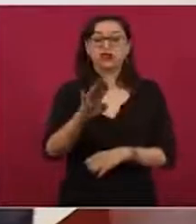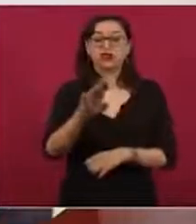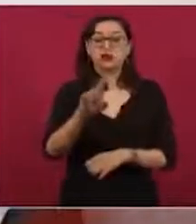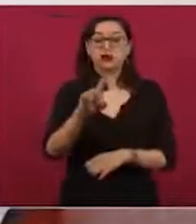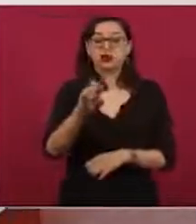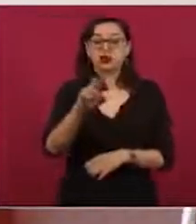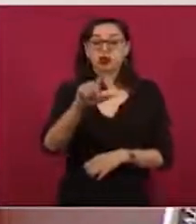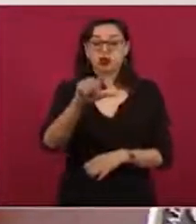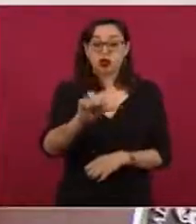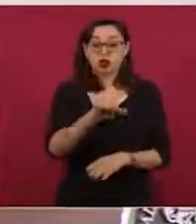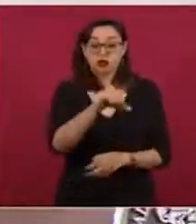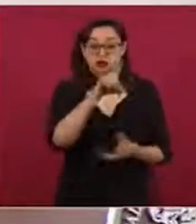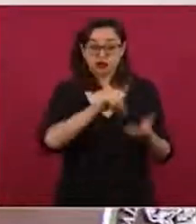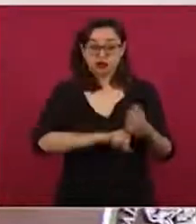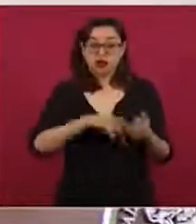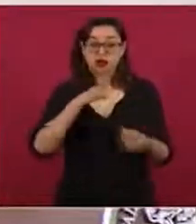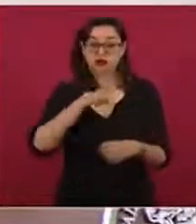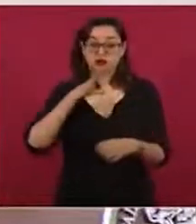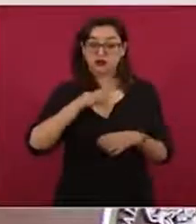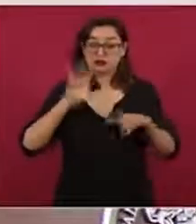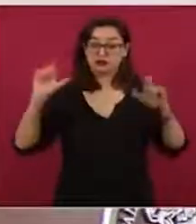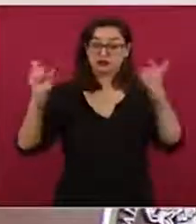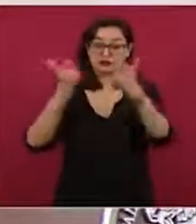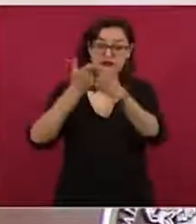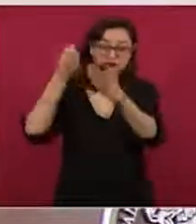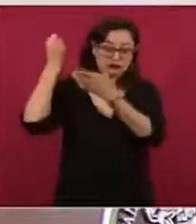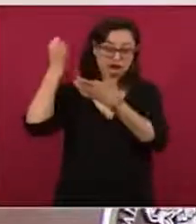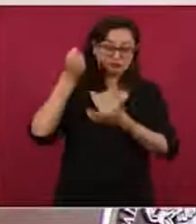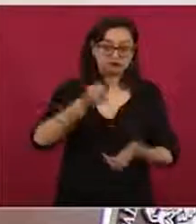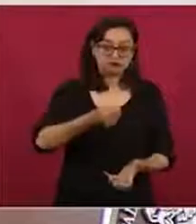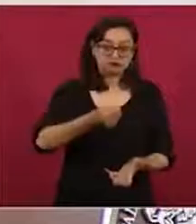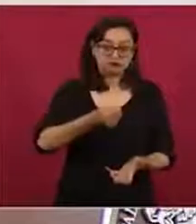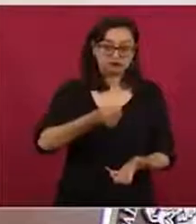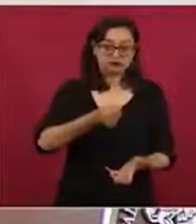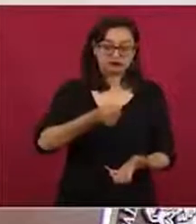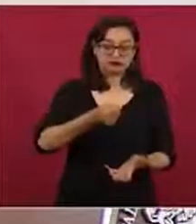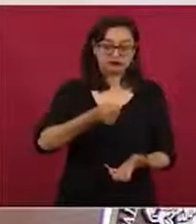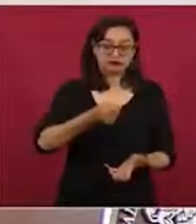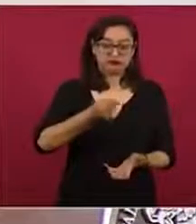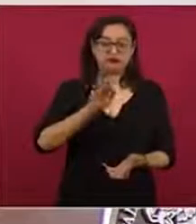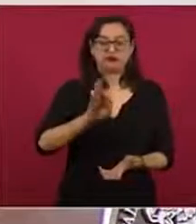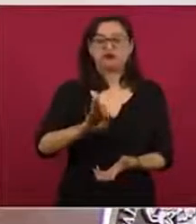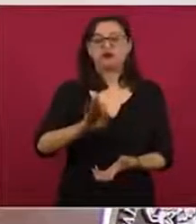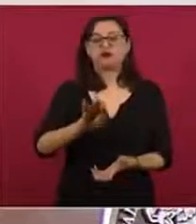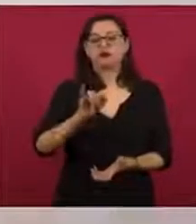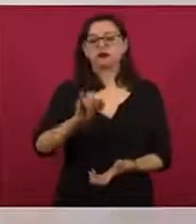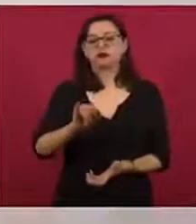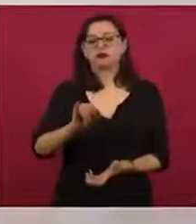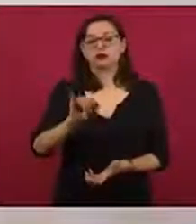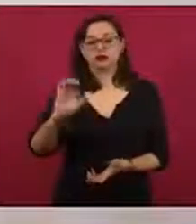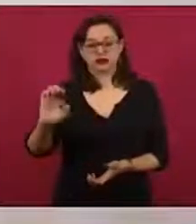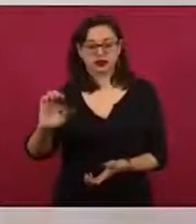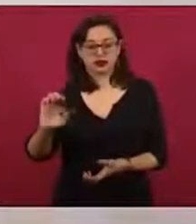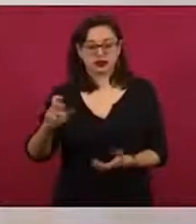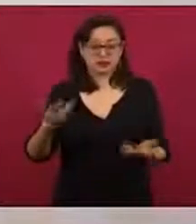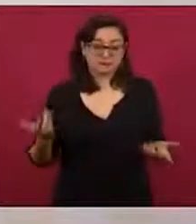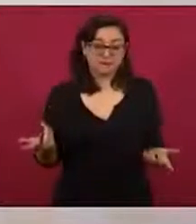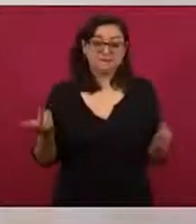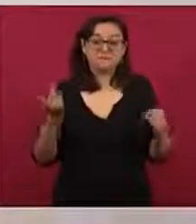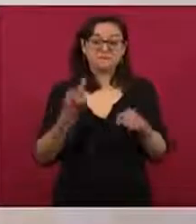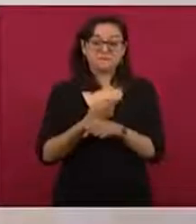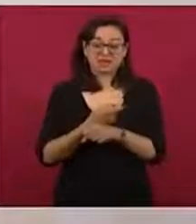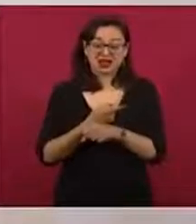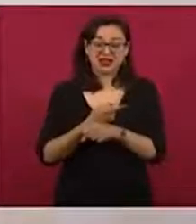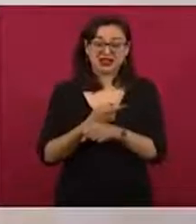fondos de inversión y muchas veces tienen más peso